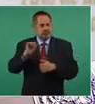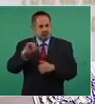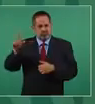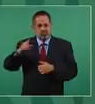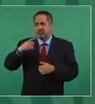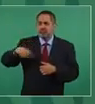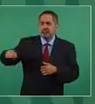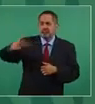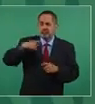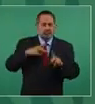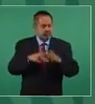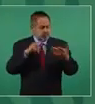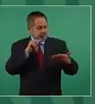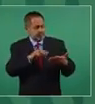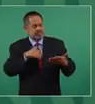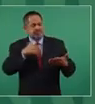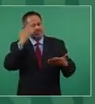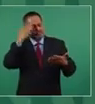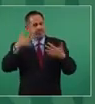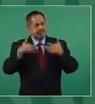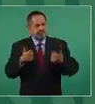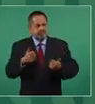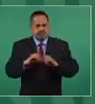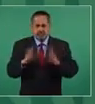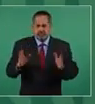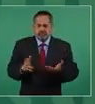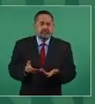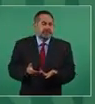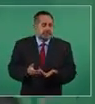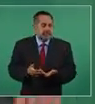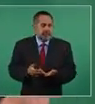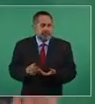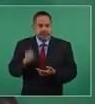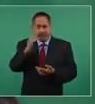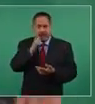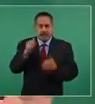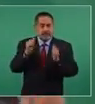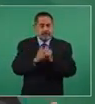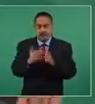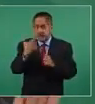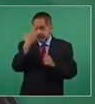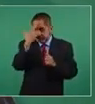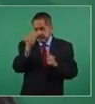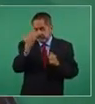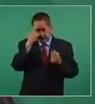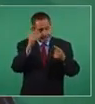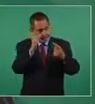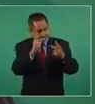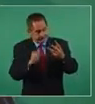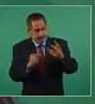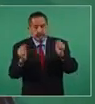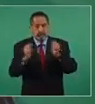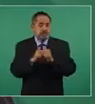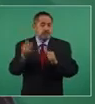ciudadanos y siempre con argumentos y pruebas,